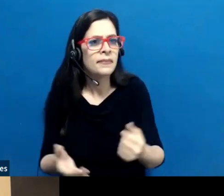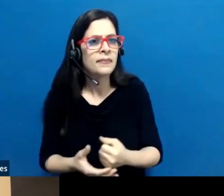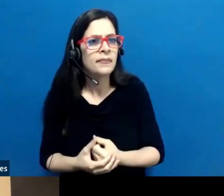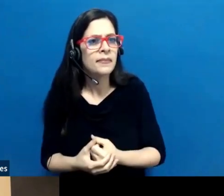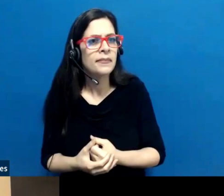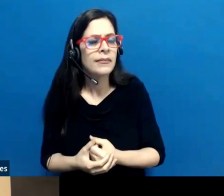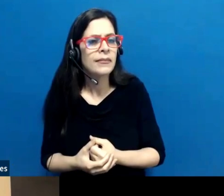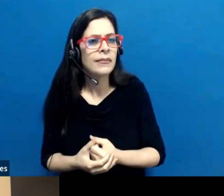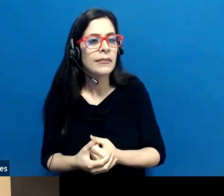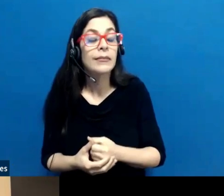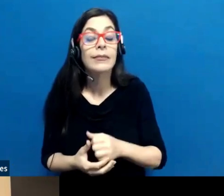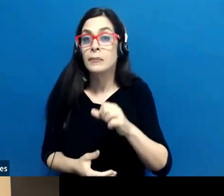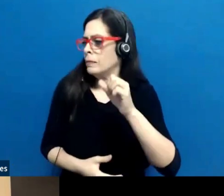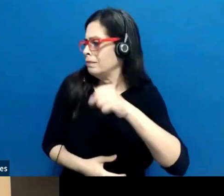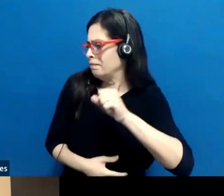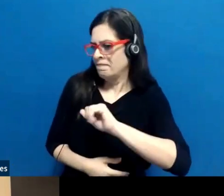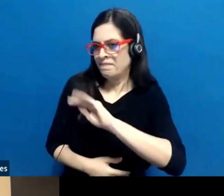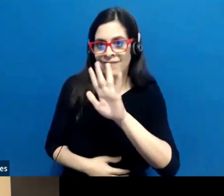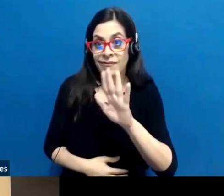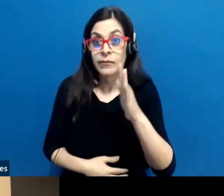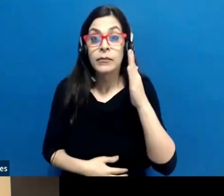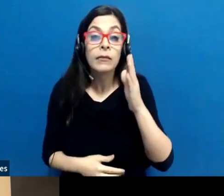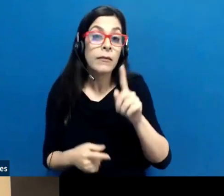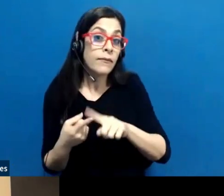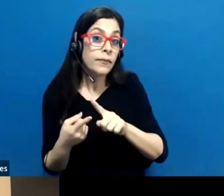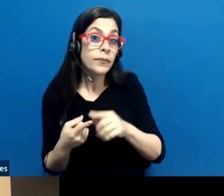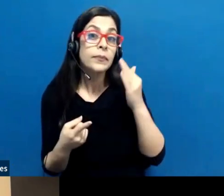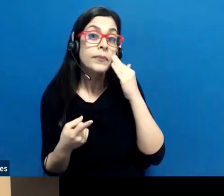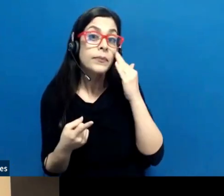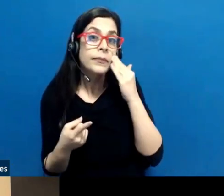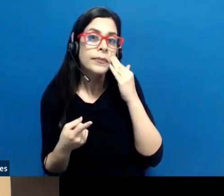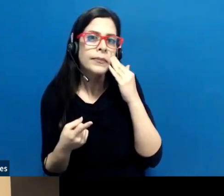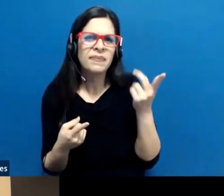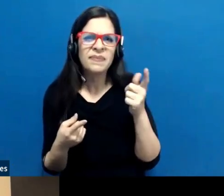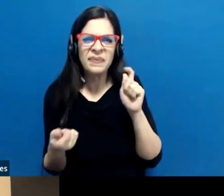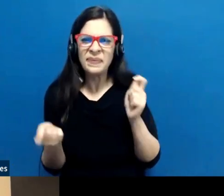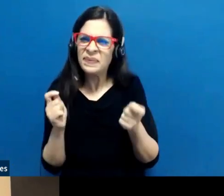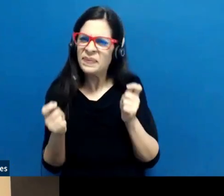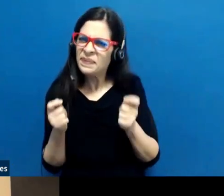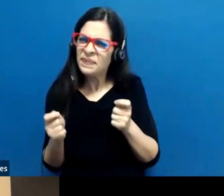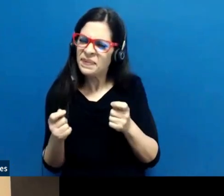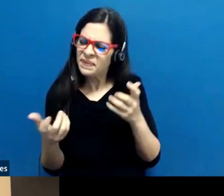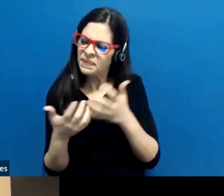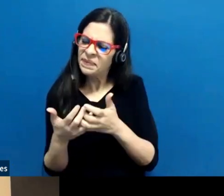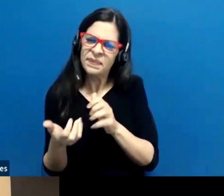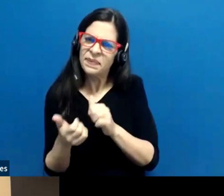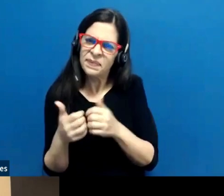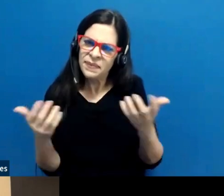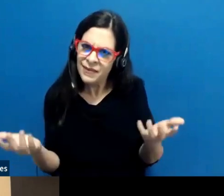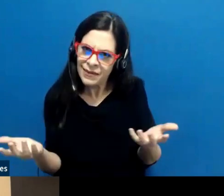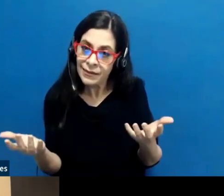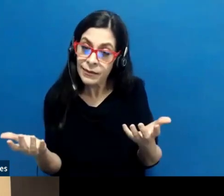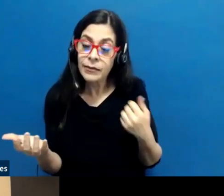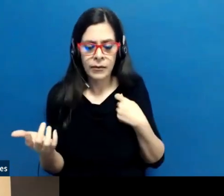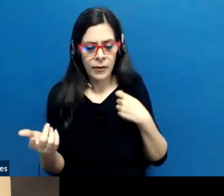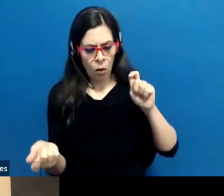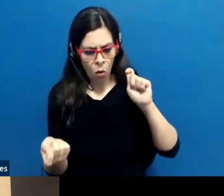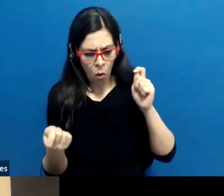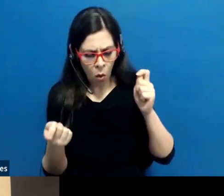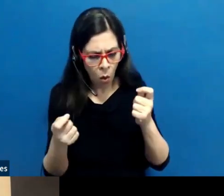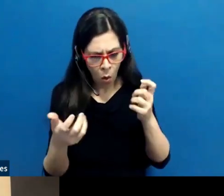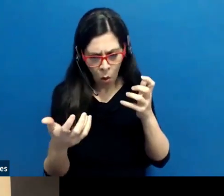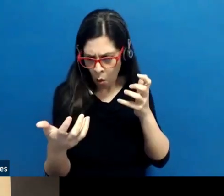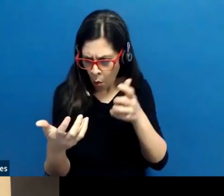Claro que sí. Lo primero es definir, ¿verdad? Es importante definir qué es una modificación razonable y una modificación razonable es un ajuste, ¿verdad?